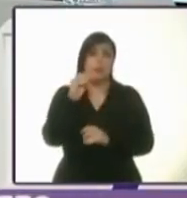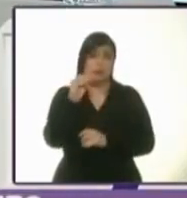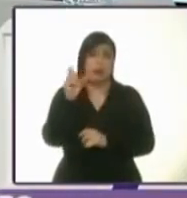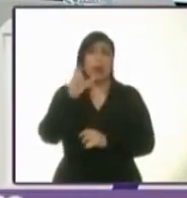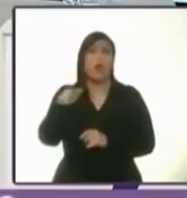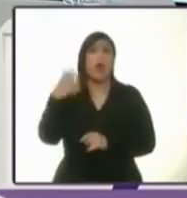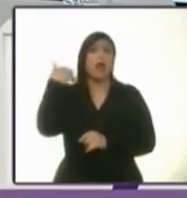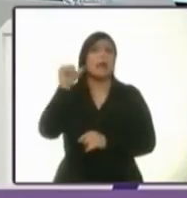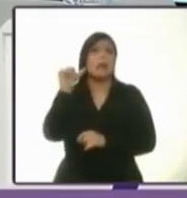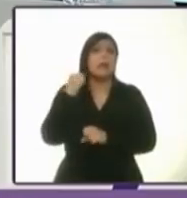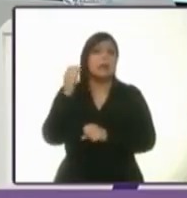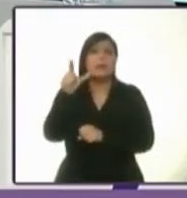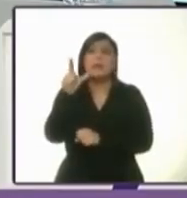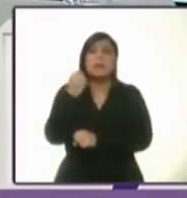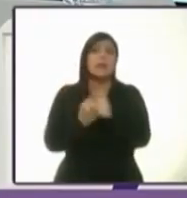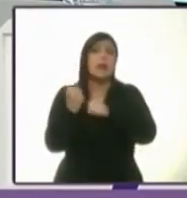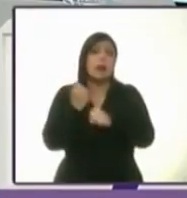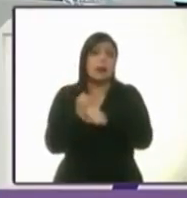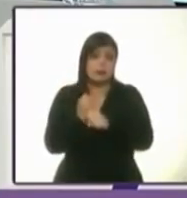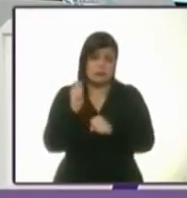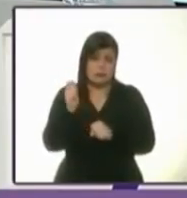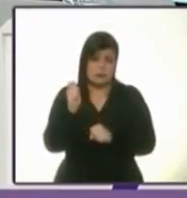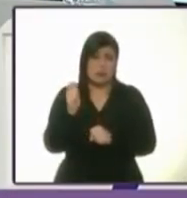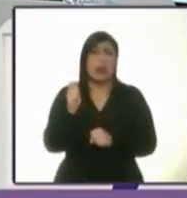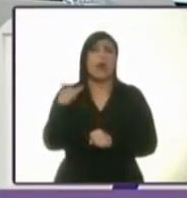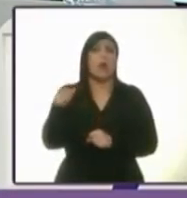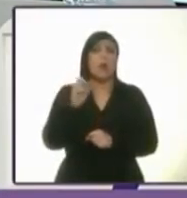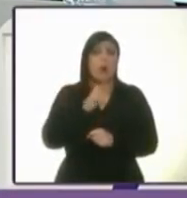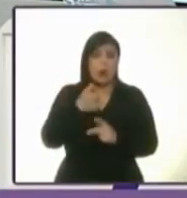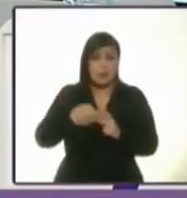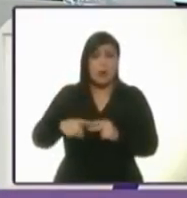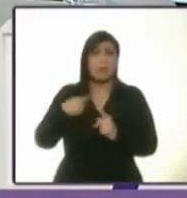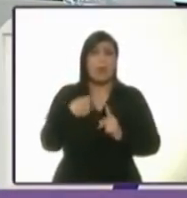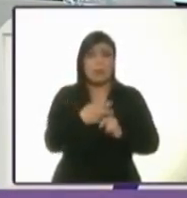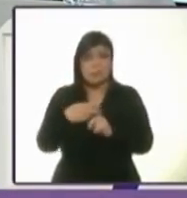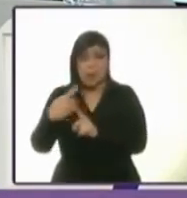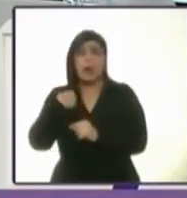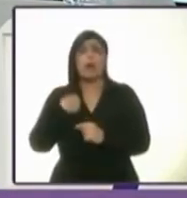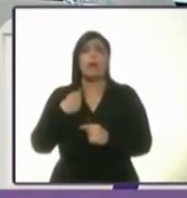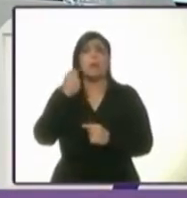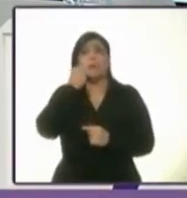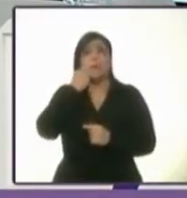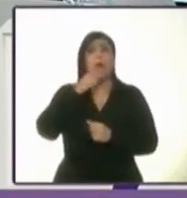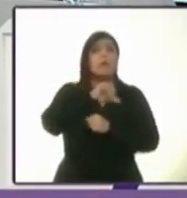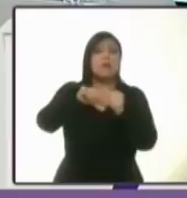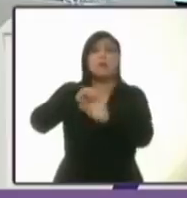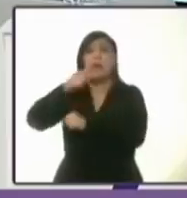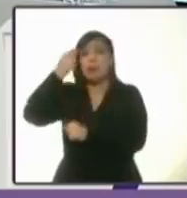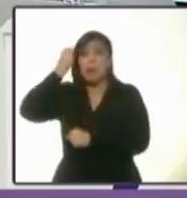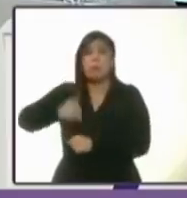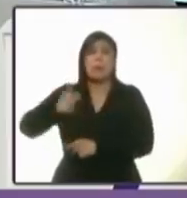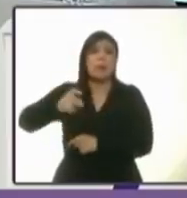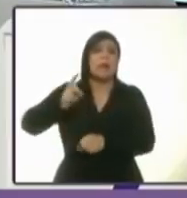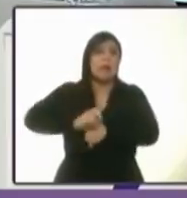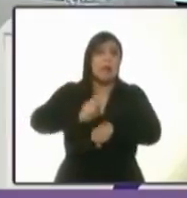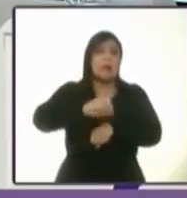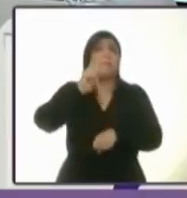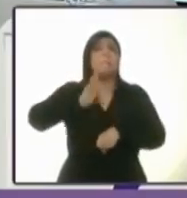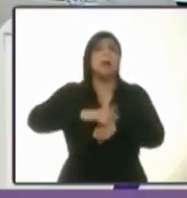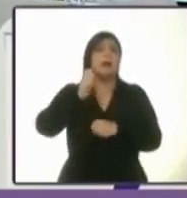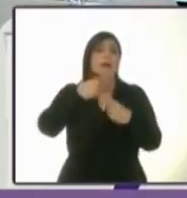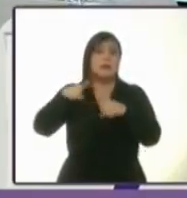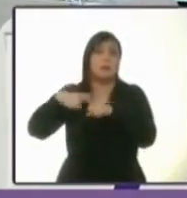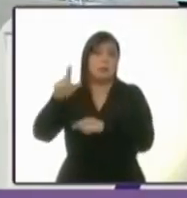apenas tenía 17 años. A partir de esa fecha, sus captores la obligaron a prostituirse todos los días con más de 20